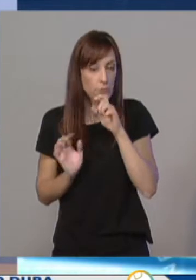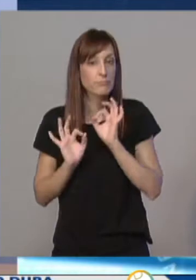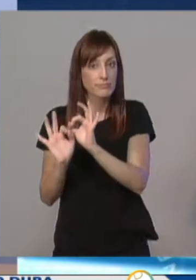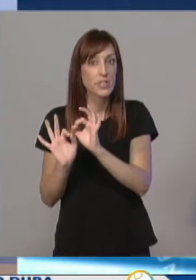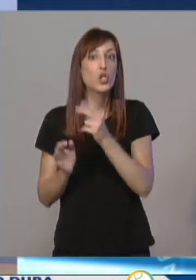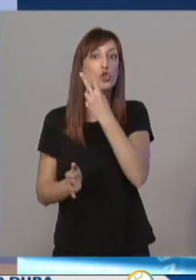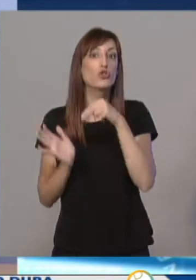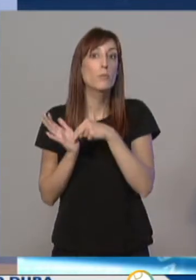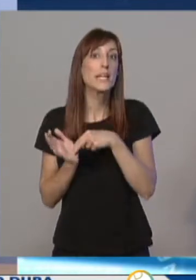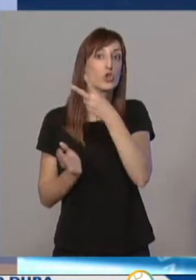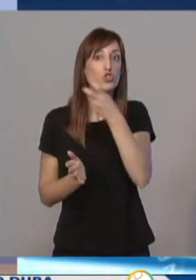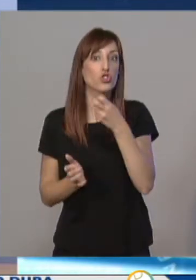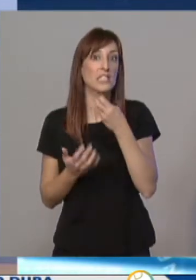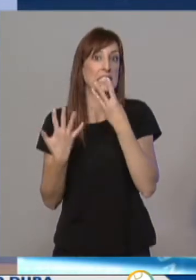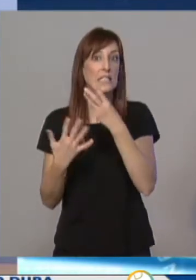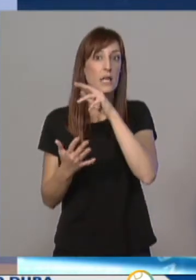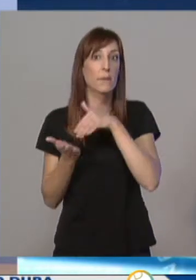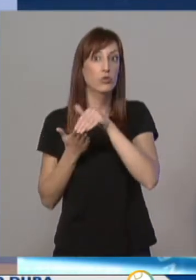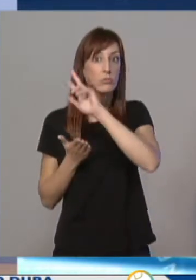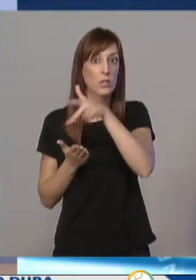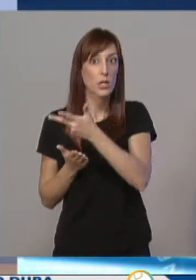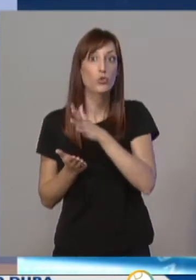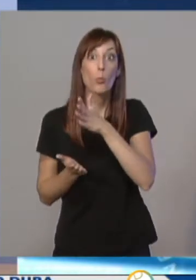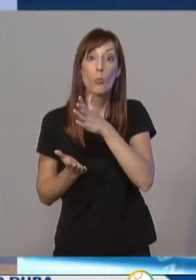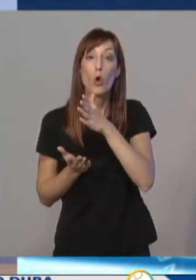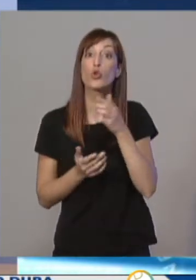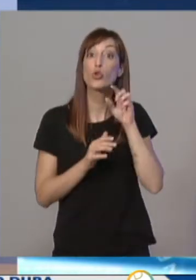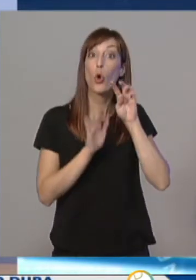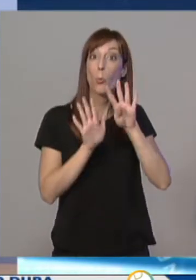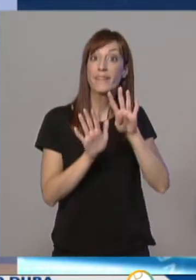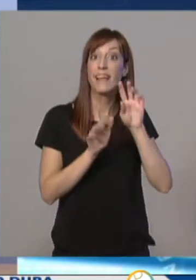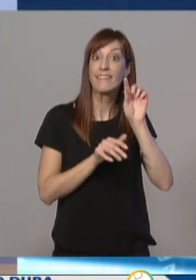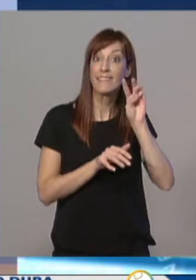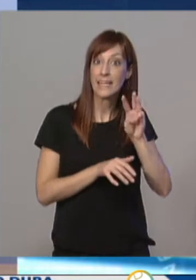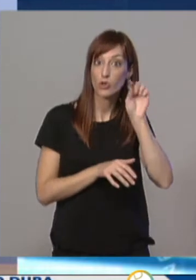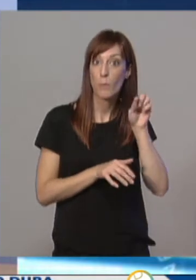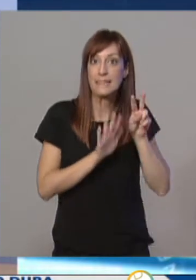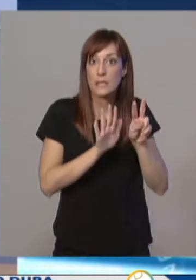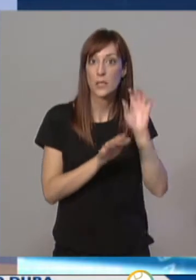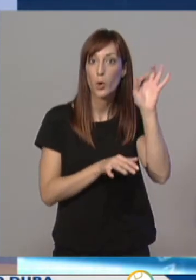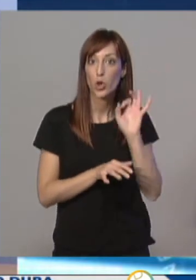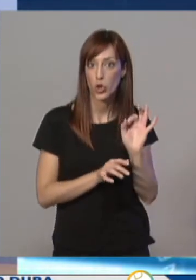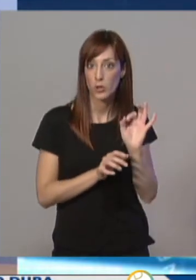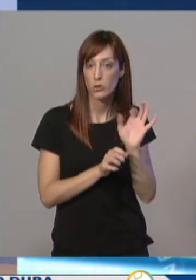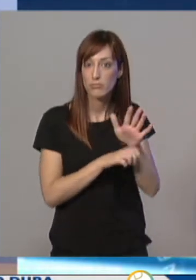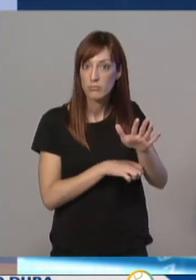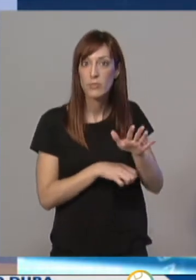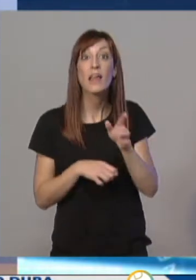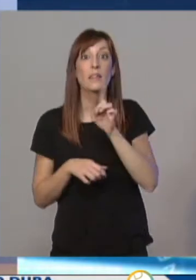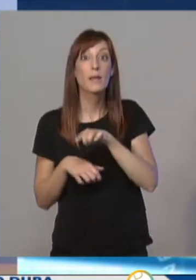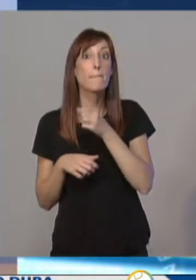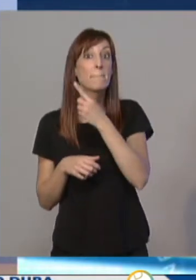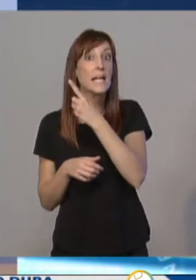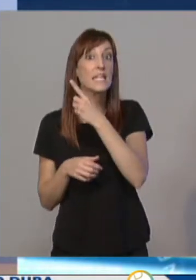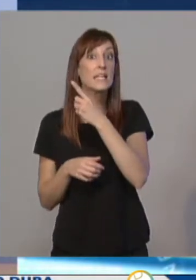de euros... ...con un nivel de ejecución del 93,7% y unos derechos reconocidos no financieros que ascienden a 1